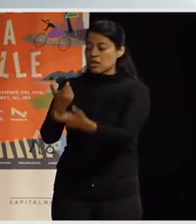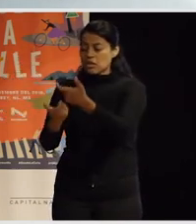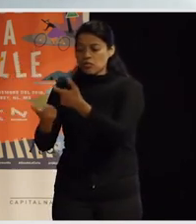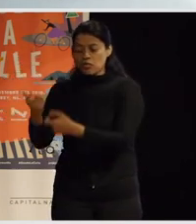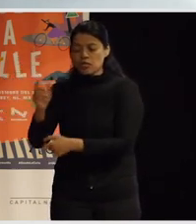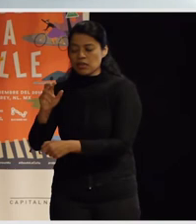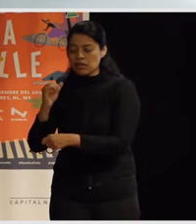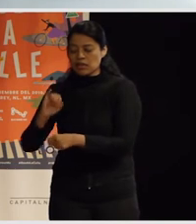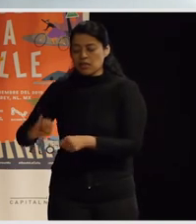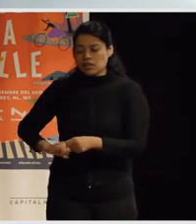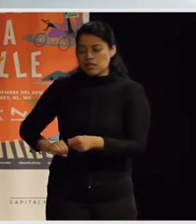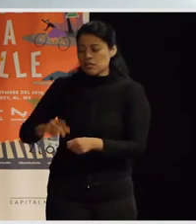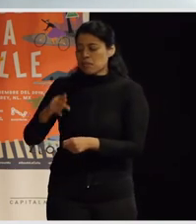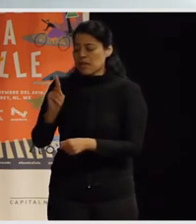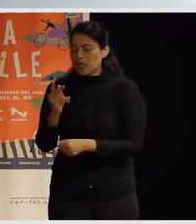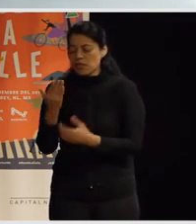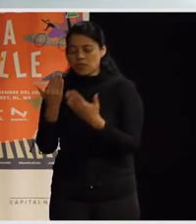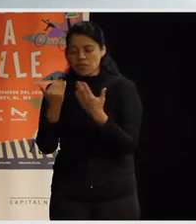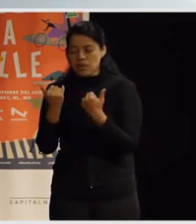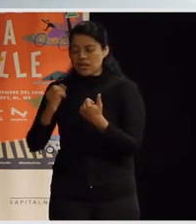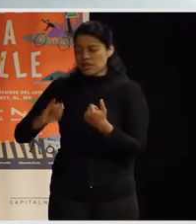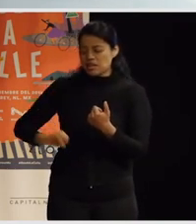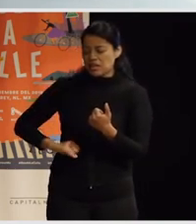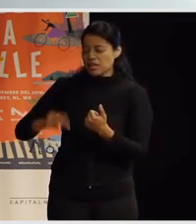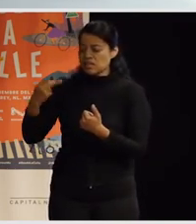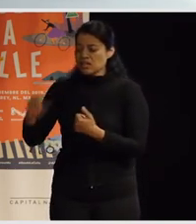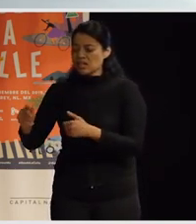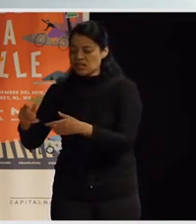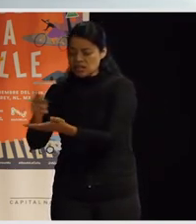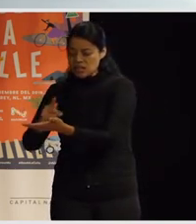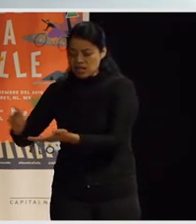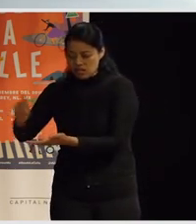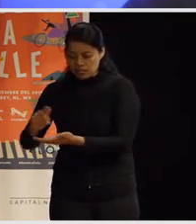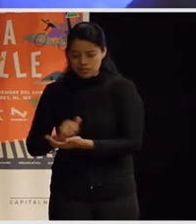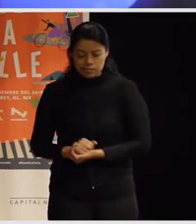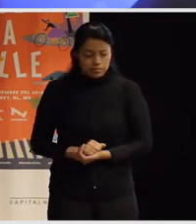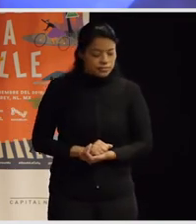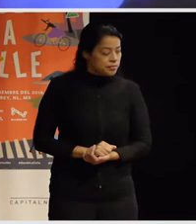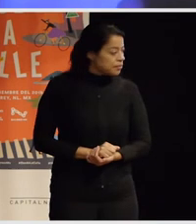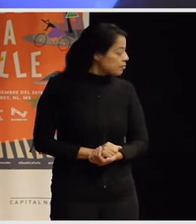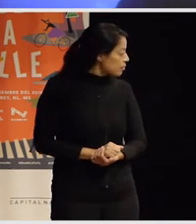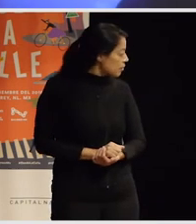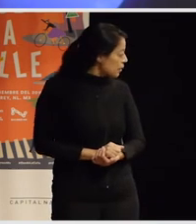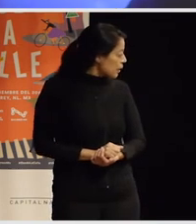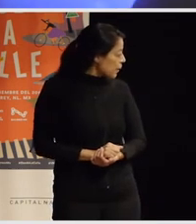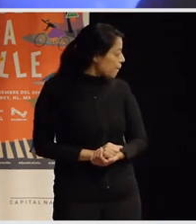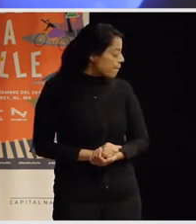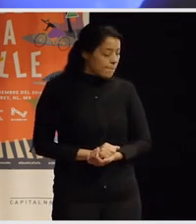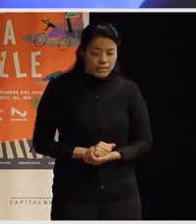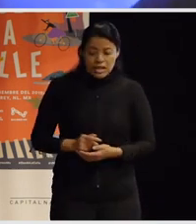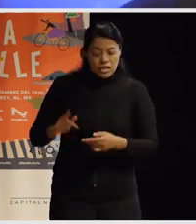no tienen ningún tipo de arraigo y con lo que ni siquiera que son entidades con las que ni siquiera podemos interlocutar porque no son agentes públicos ni